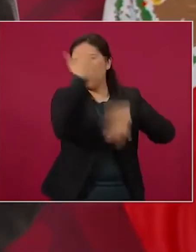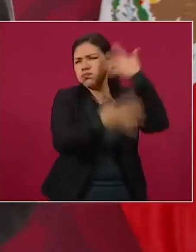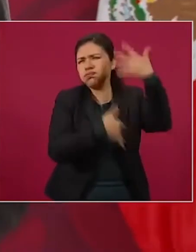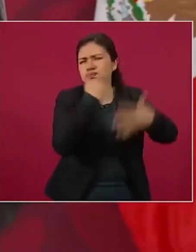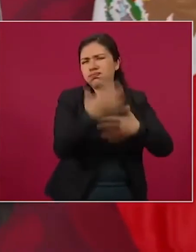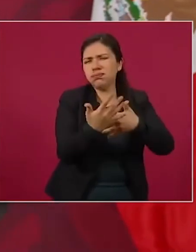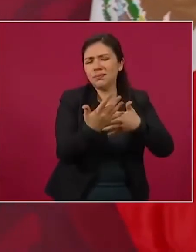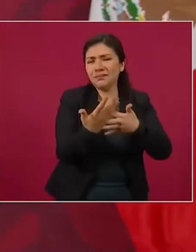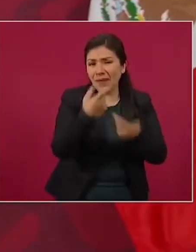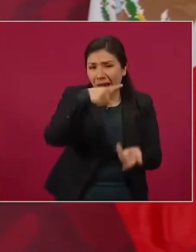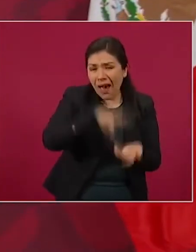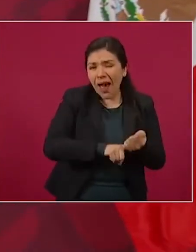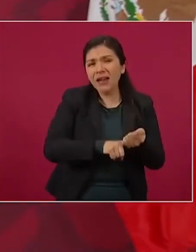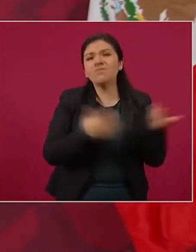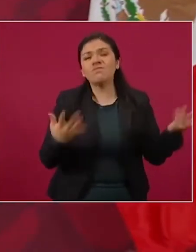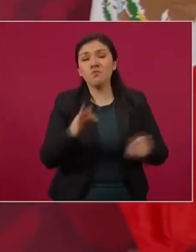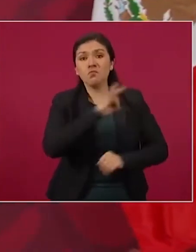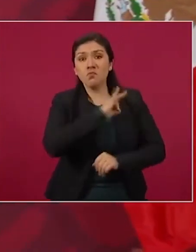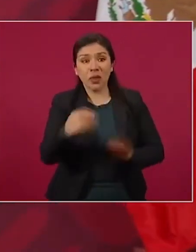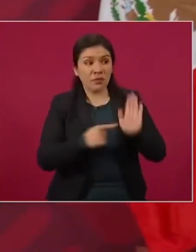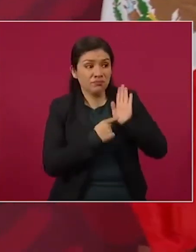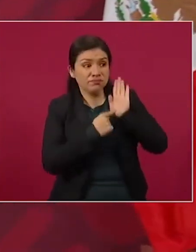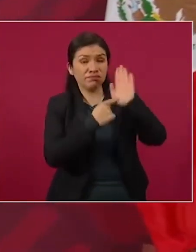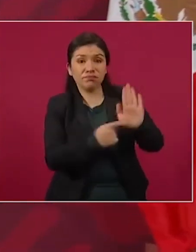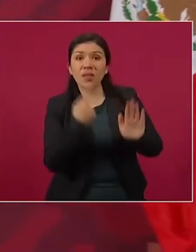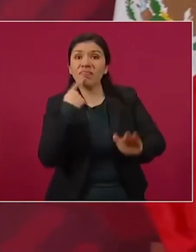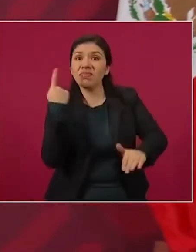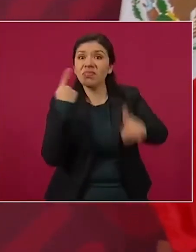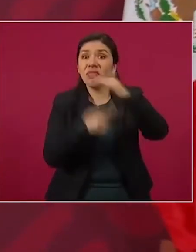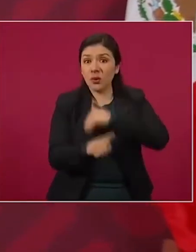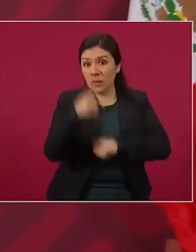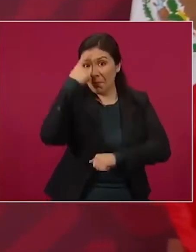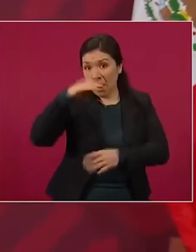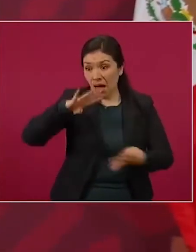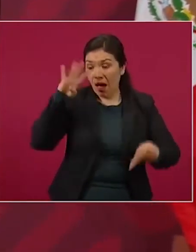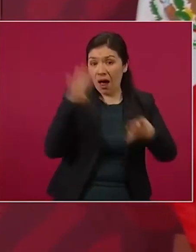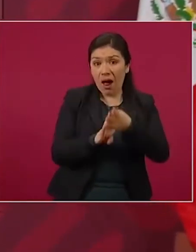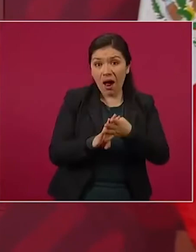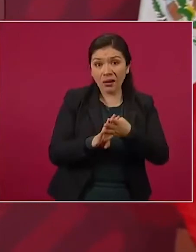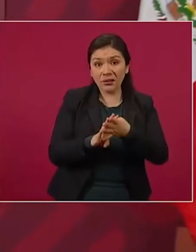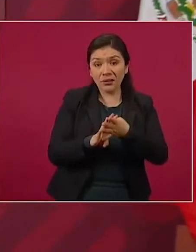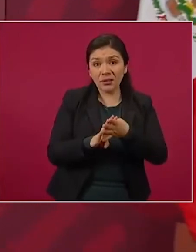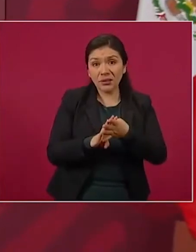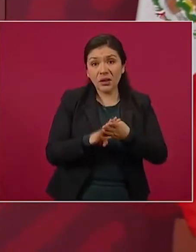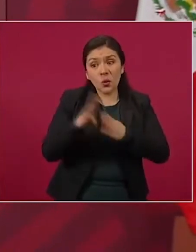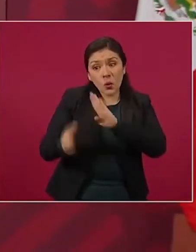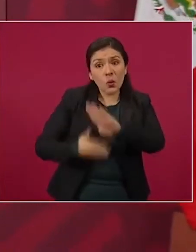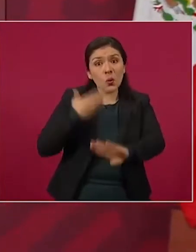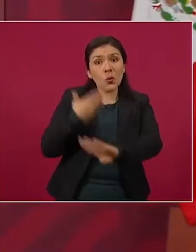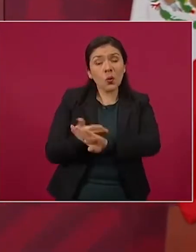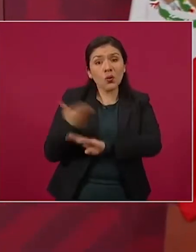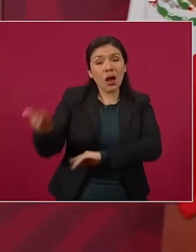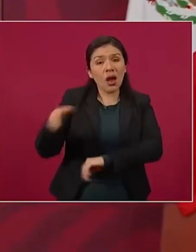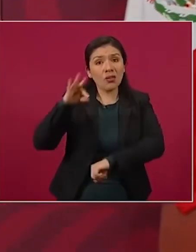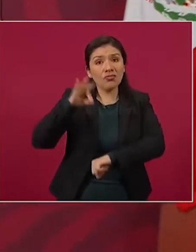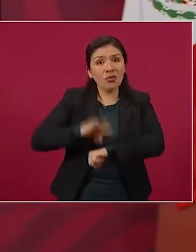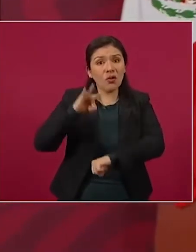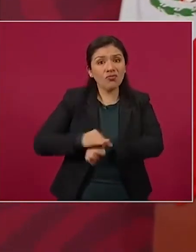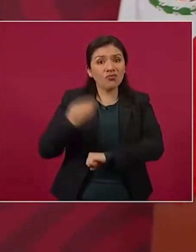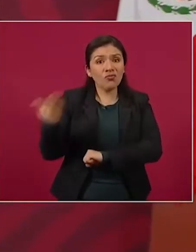presentar una denuncia penal en contra del doctor